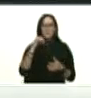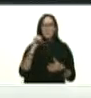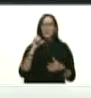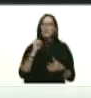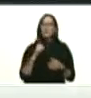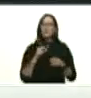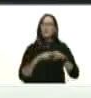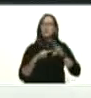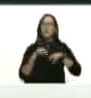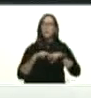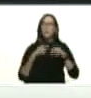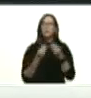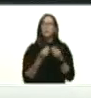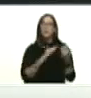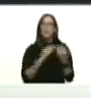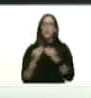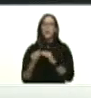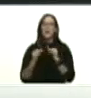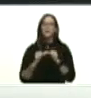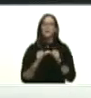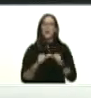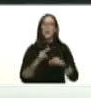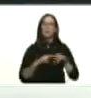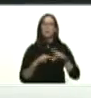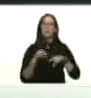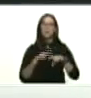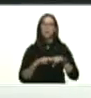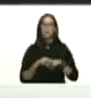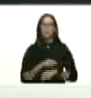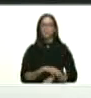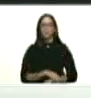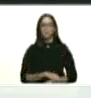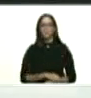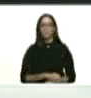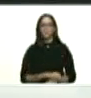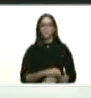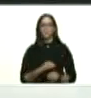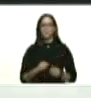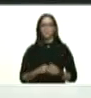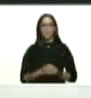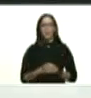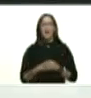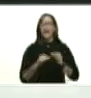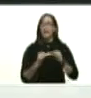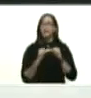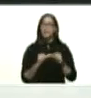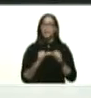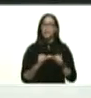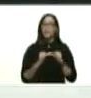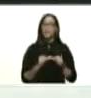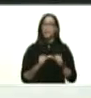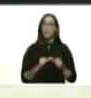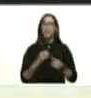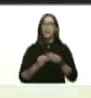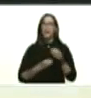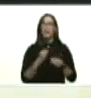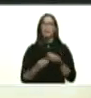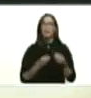las comunidades de las comunas a seguir construyendo esos pozos a seguir creando